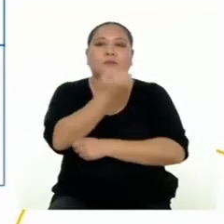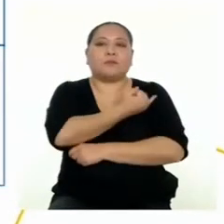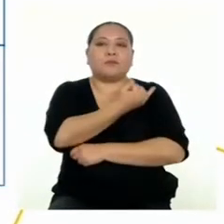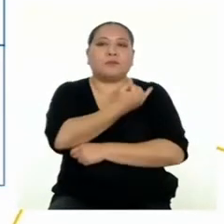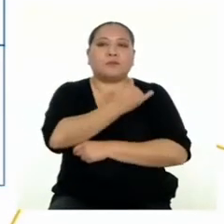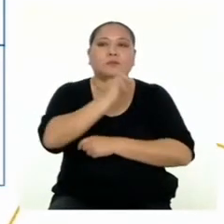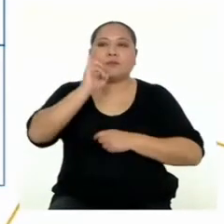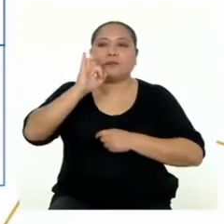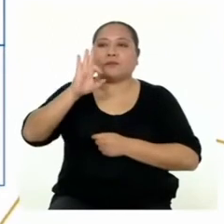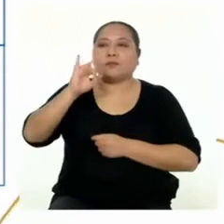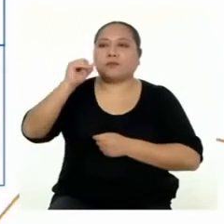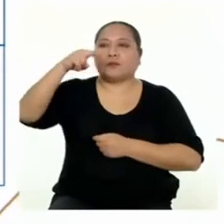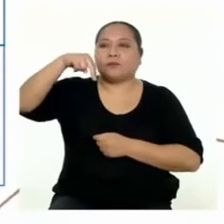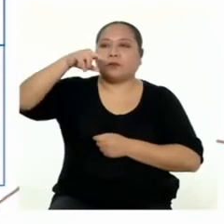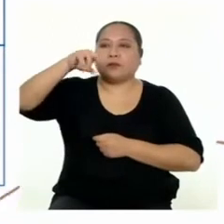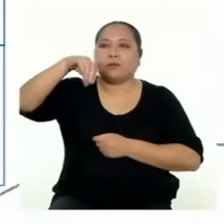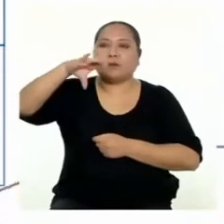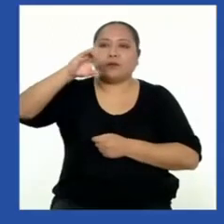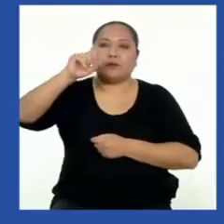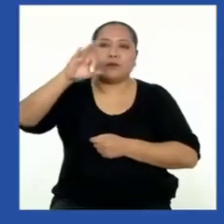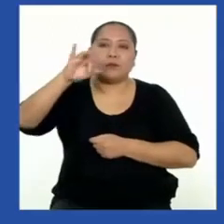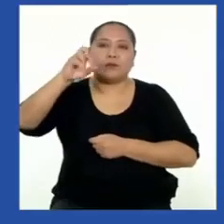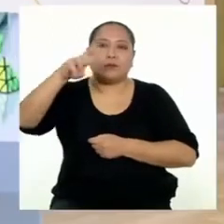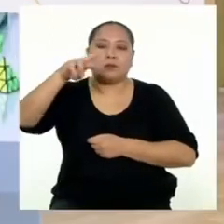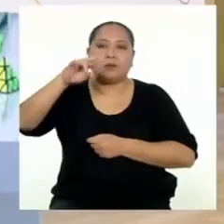financieras.